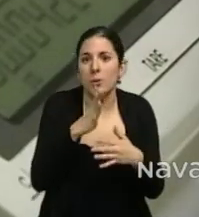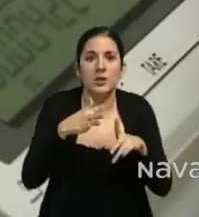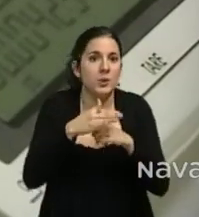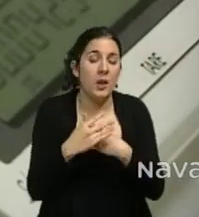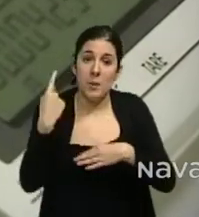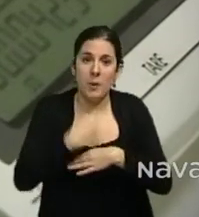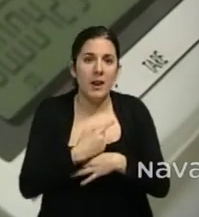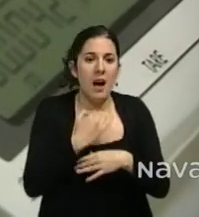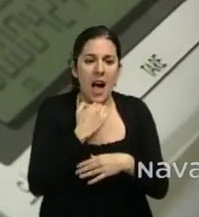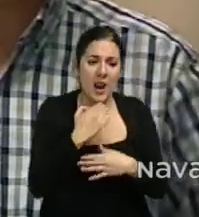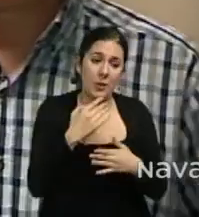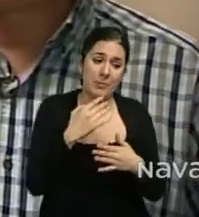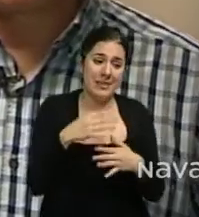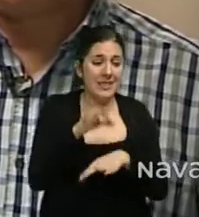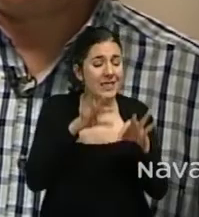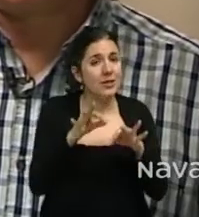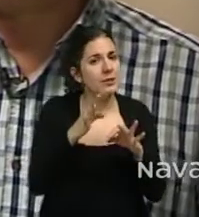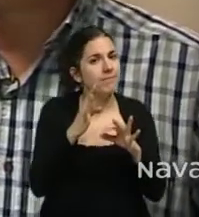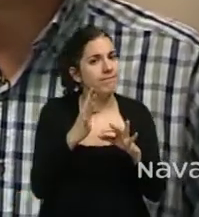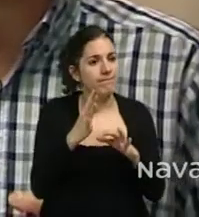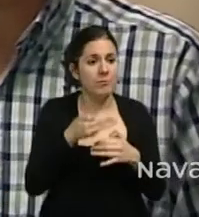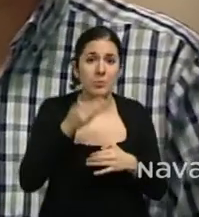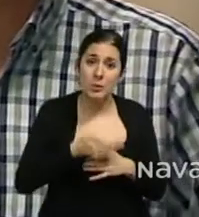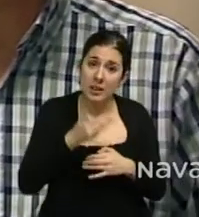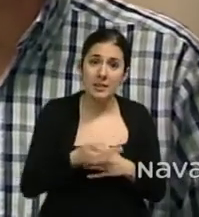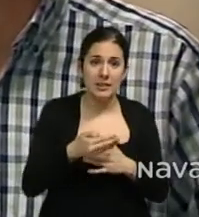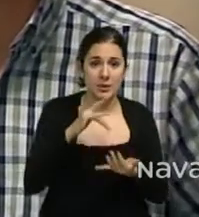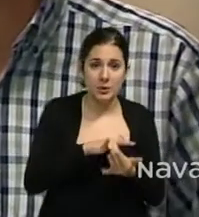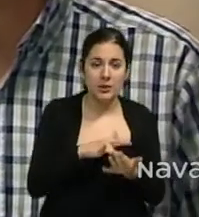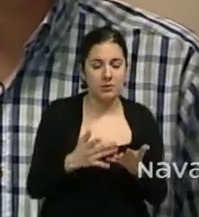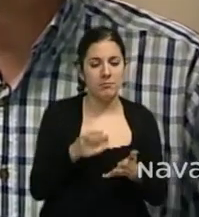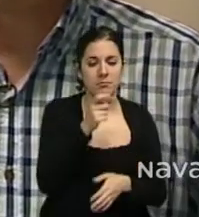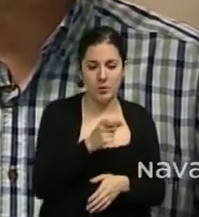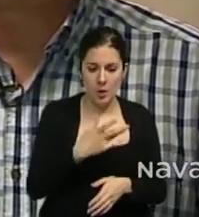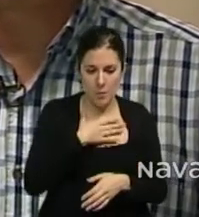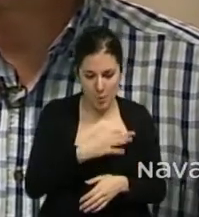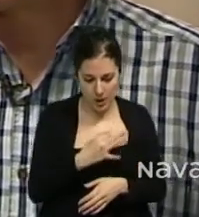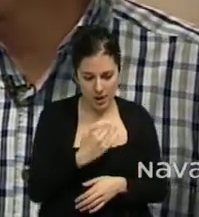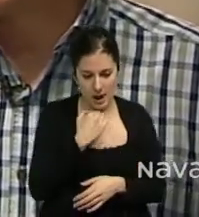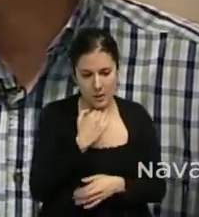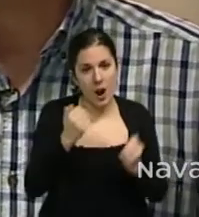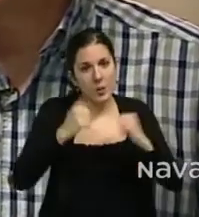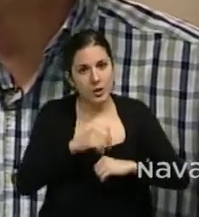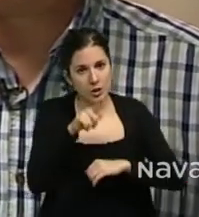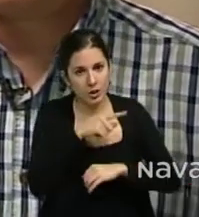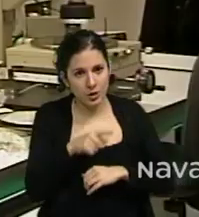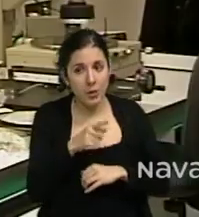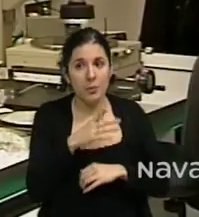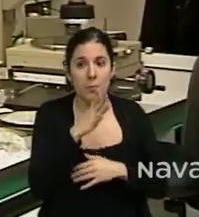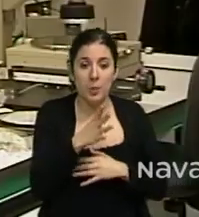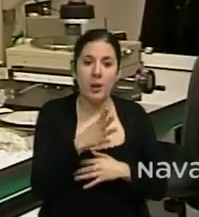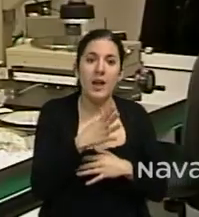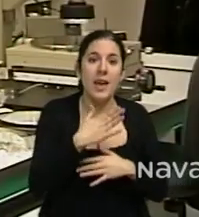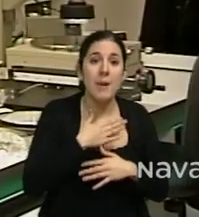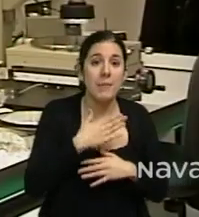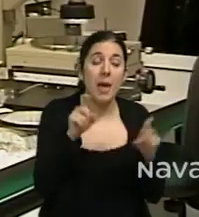una serie de decisiones, el personal pues puede estar más de acuerdo con ese tipo de decisiones porque la empresa es suya. La